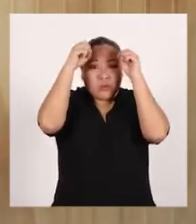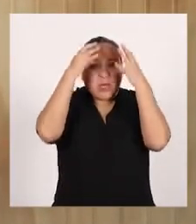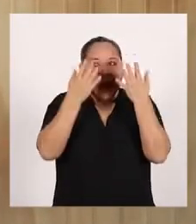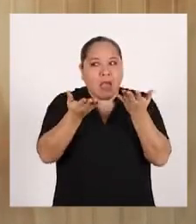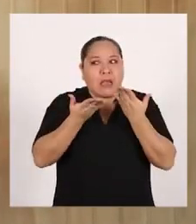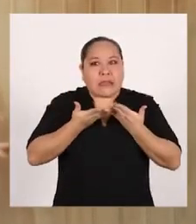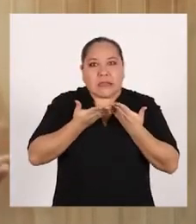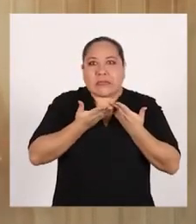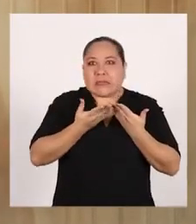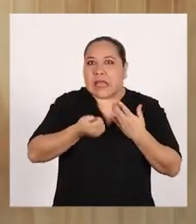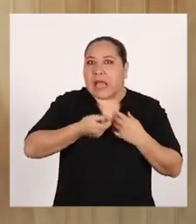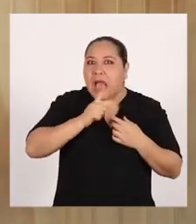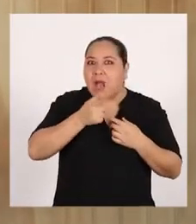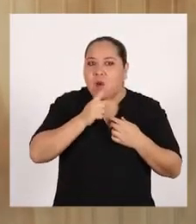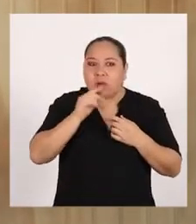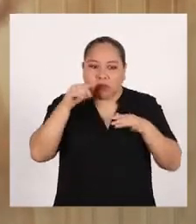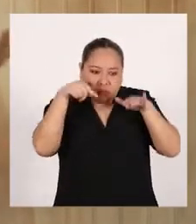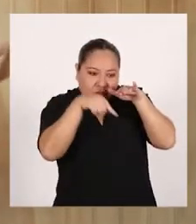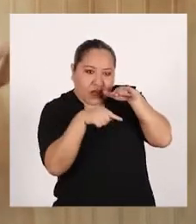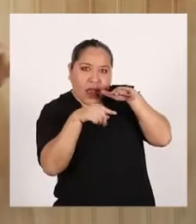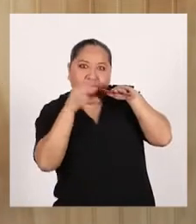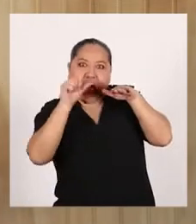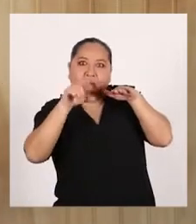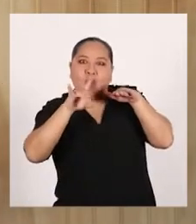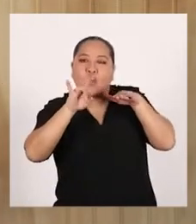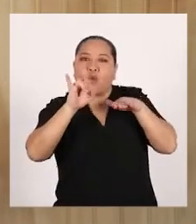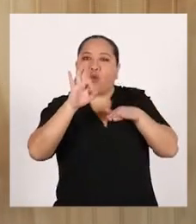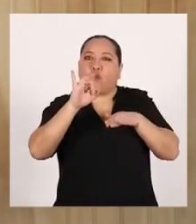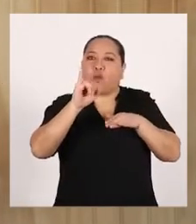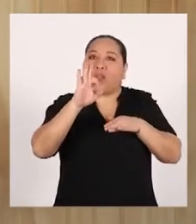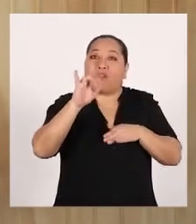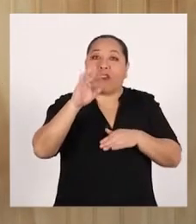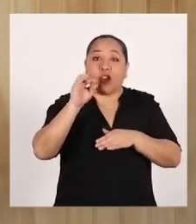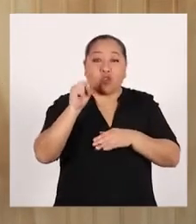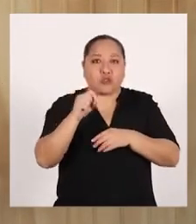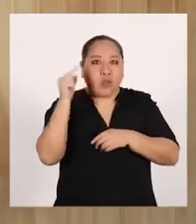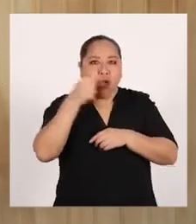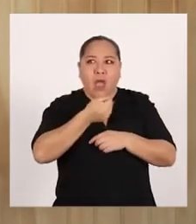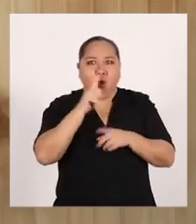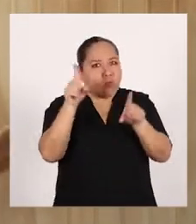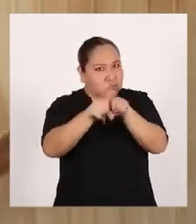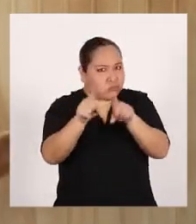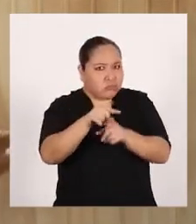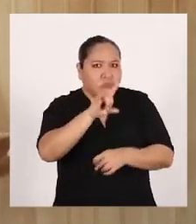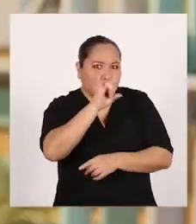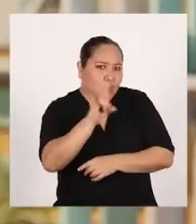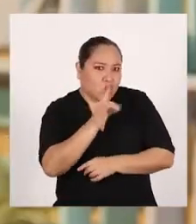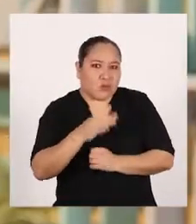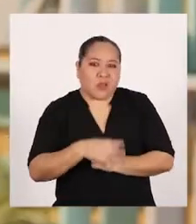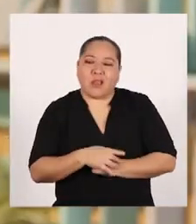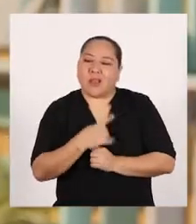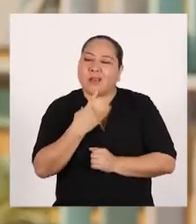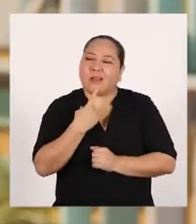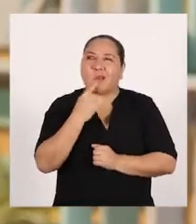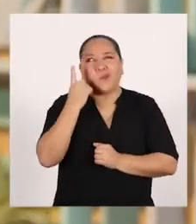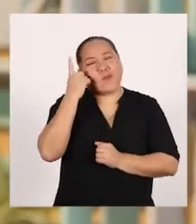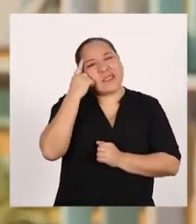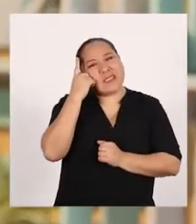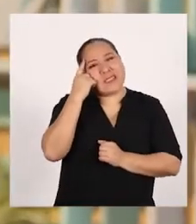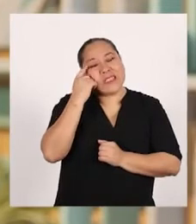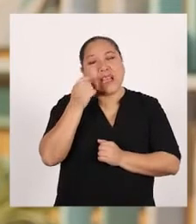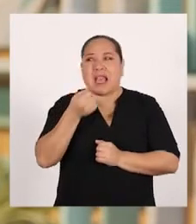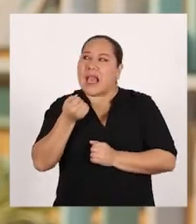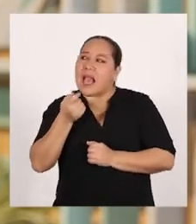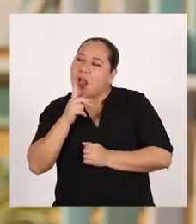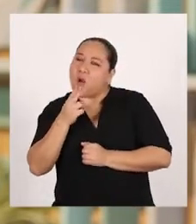obtenemos agua como la de los acuíferos Y es agua que también podemos usar Y como me quedé pensando